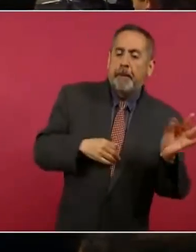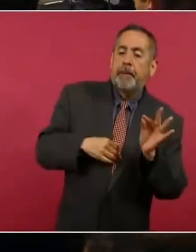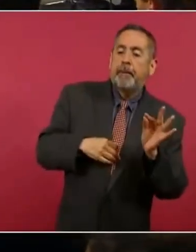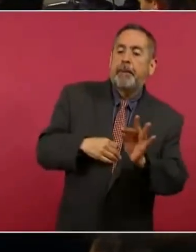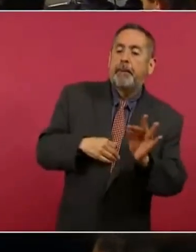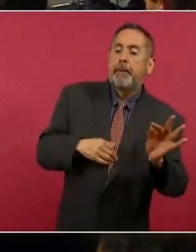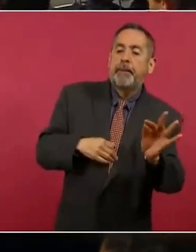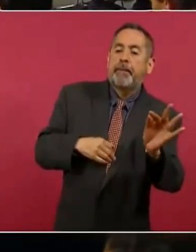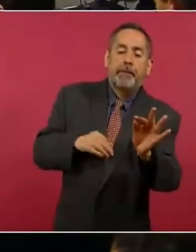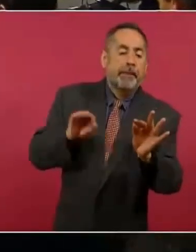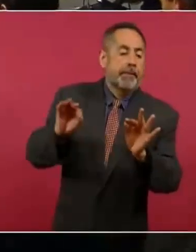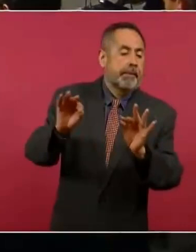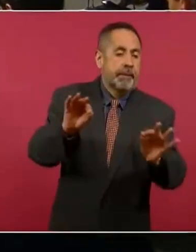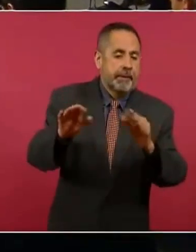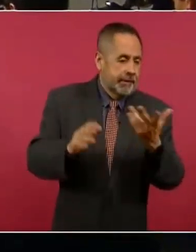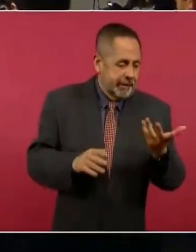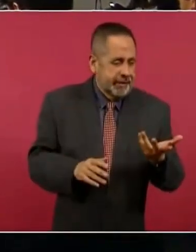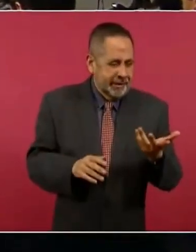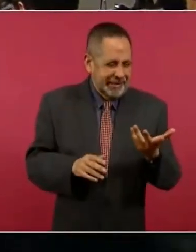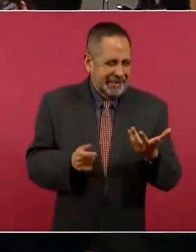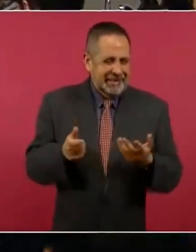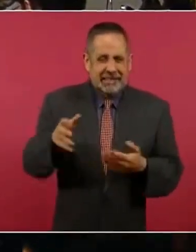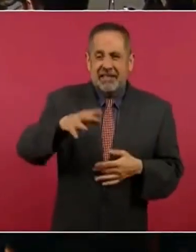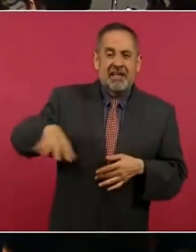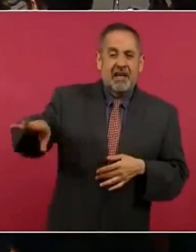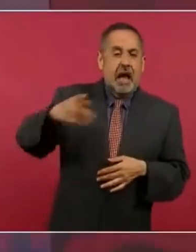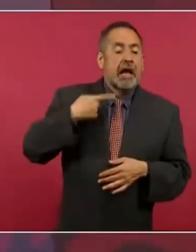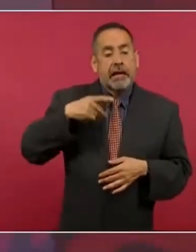que ahora se conoce como opinión pública